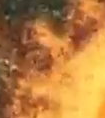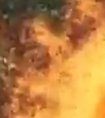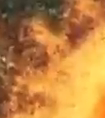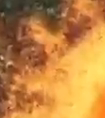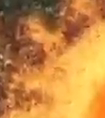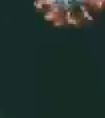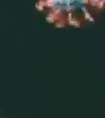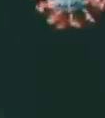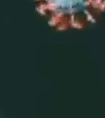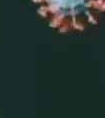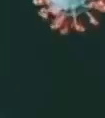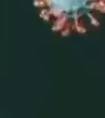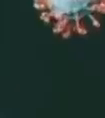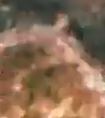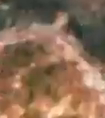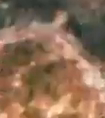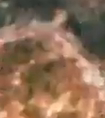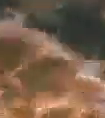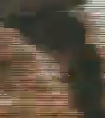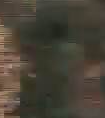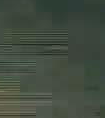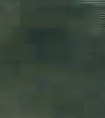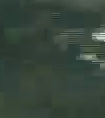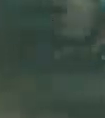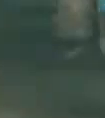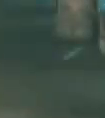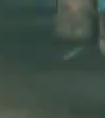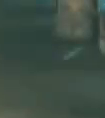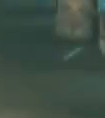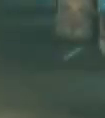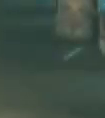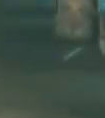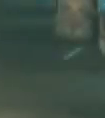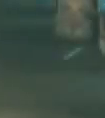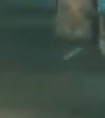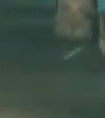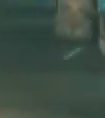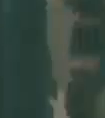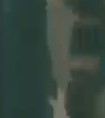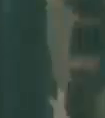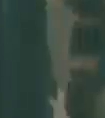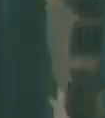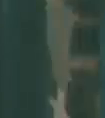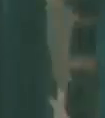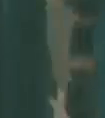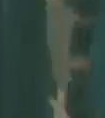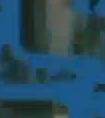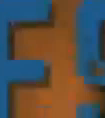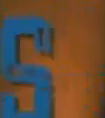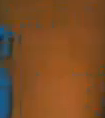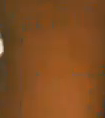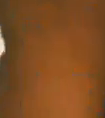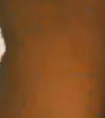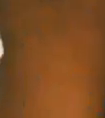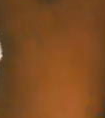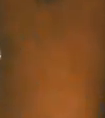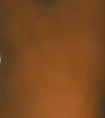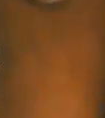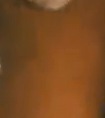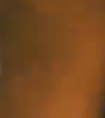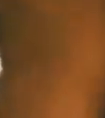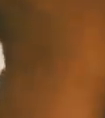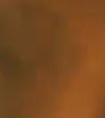las nuevas variantes de COVID-19 son el nuevo desafío en medio de una pandemia que cumple 19 meses